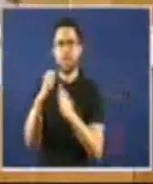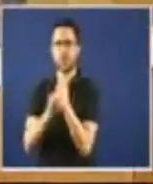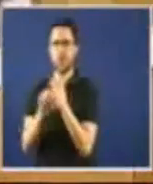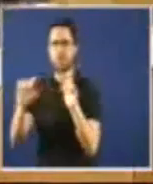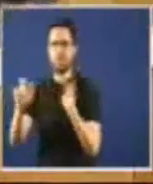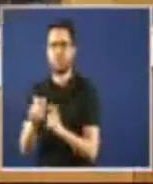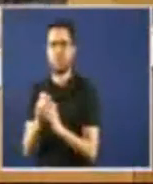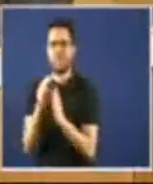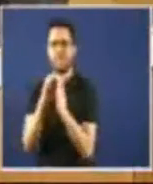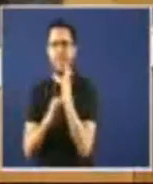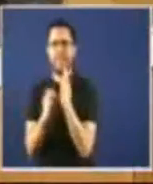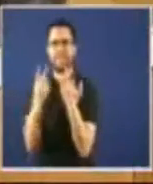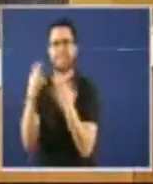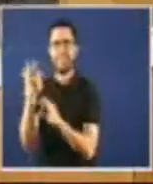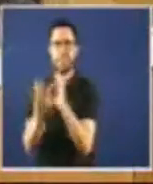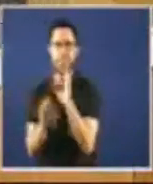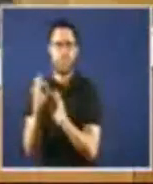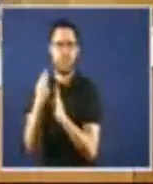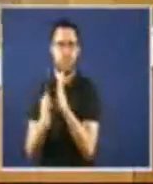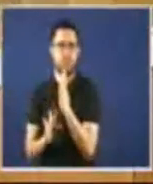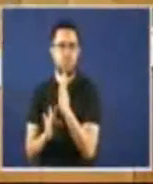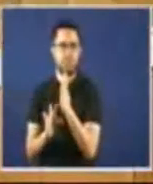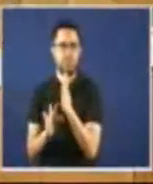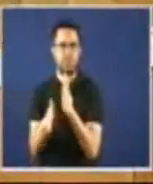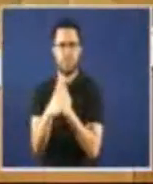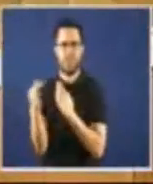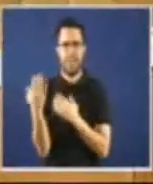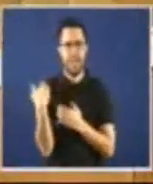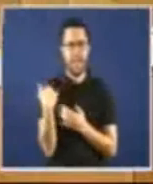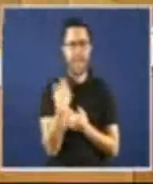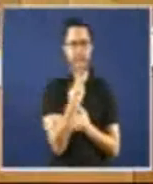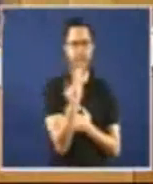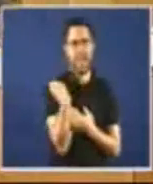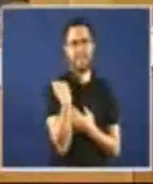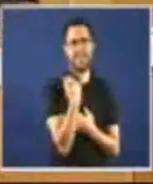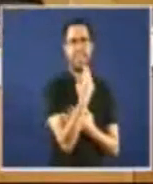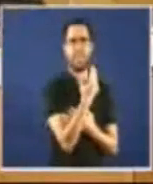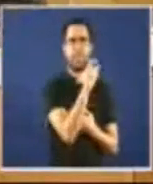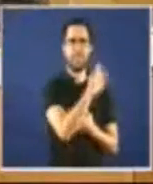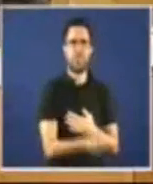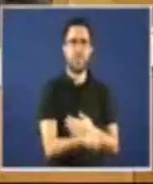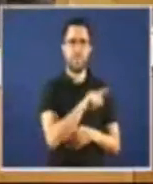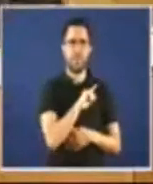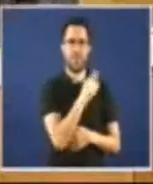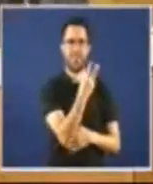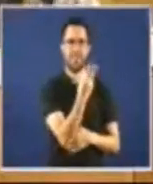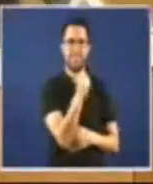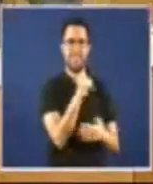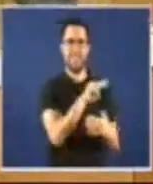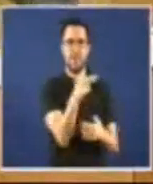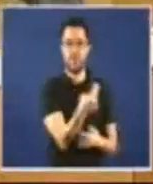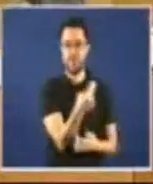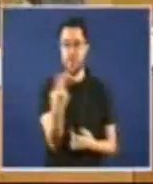verbas que no 2009 as políticas activas de emprego dispuñen de 3.000 euros por parado, en 2014 dispuñen de